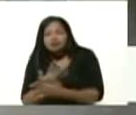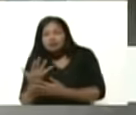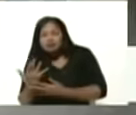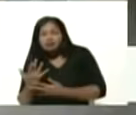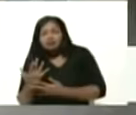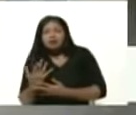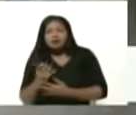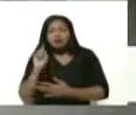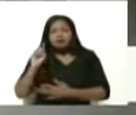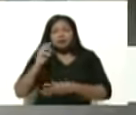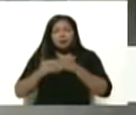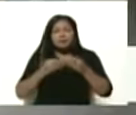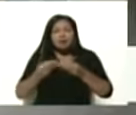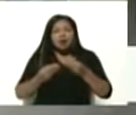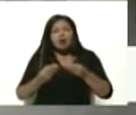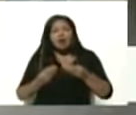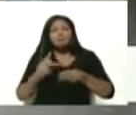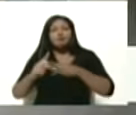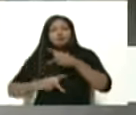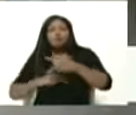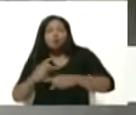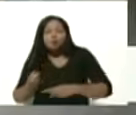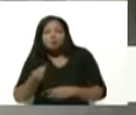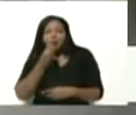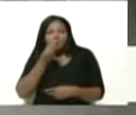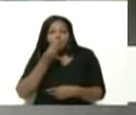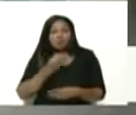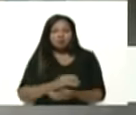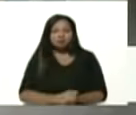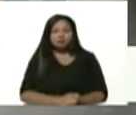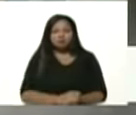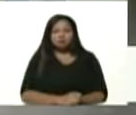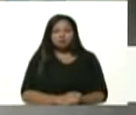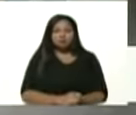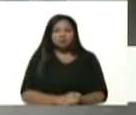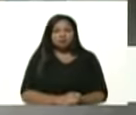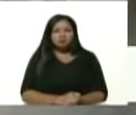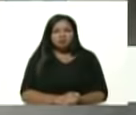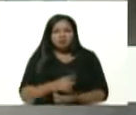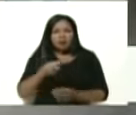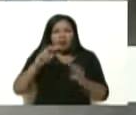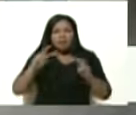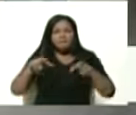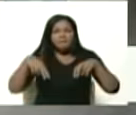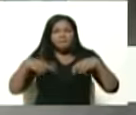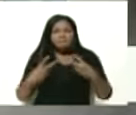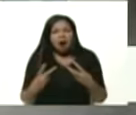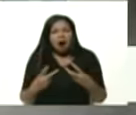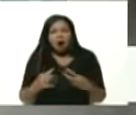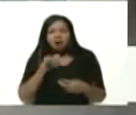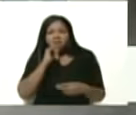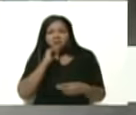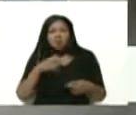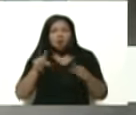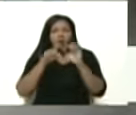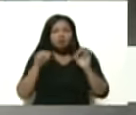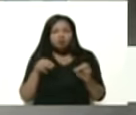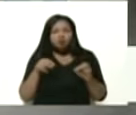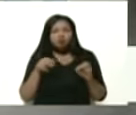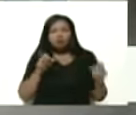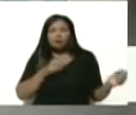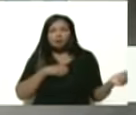para la producción de alimentos sino que además estamos hoy reiniciando como usted lo ha instruido la